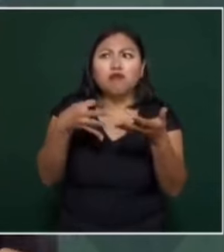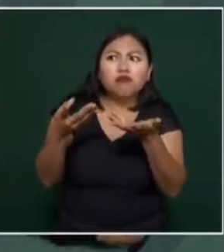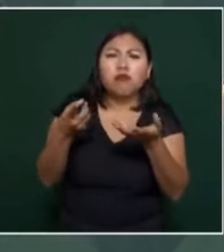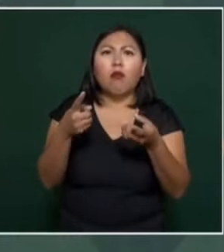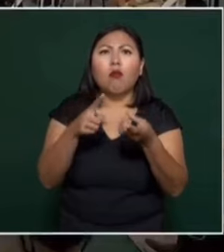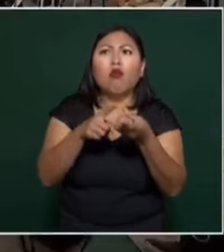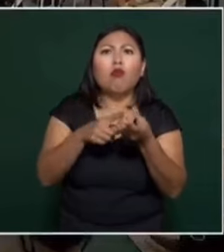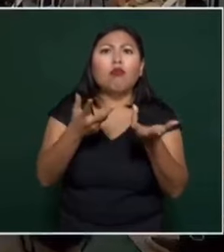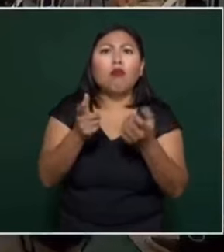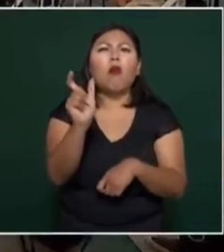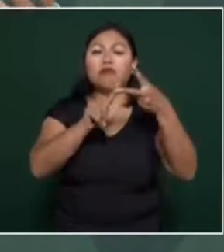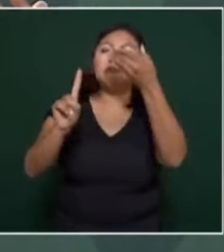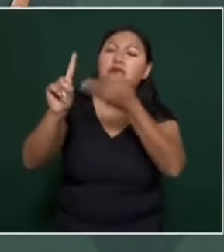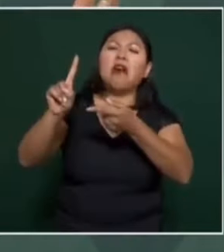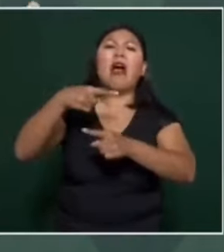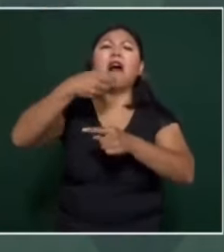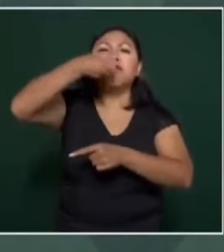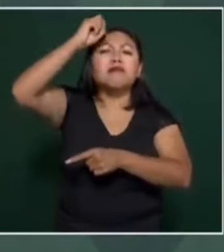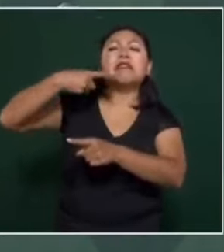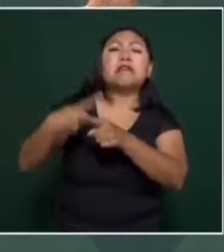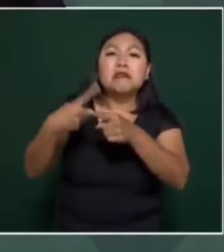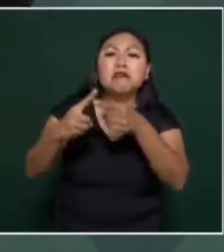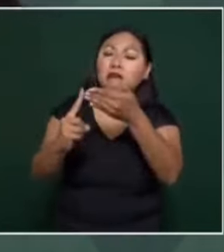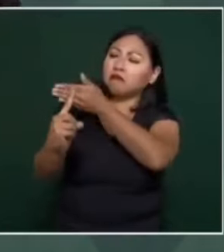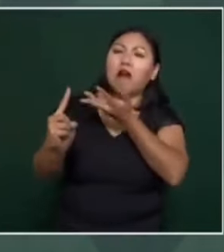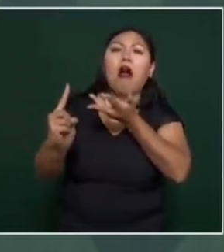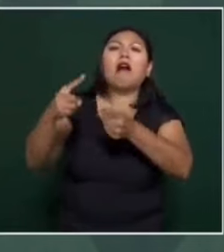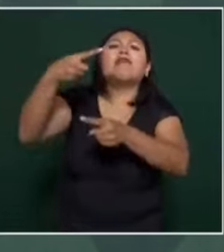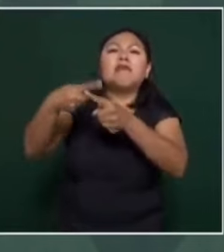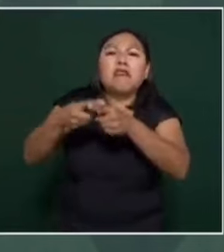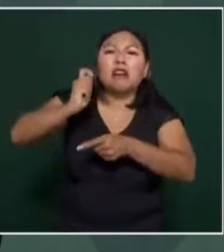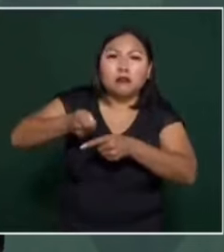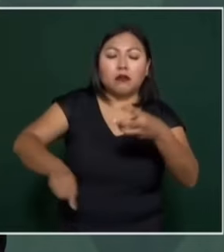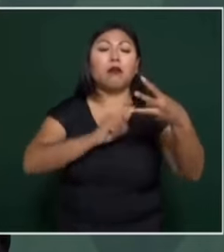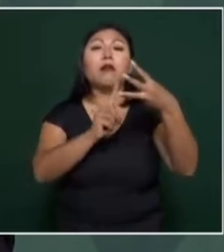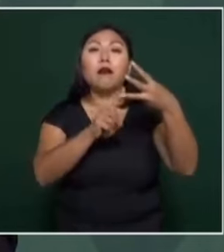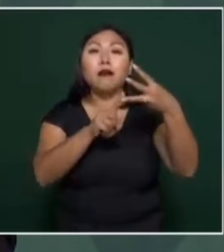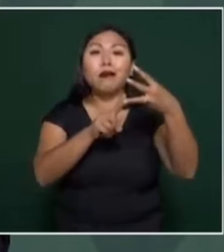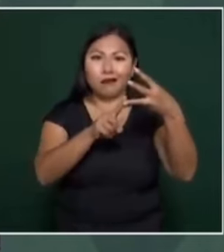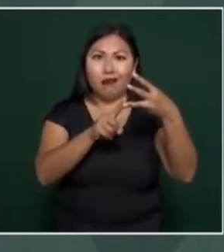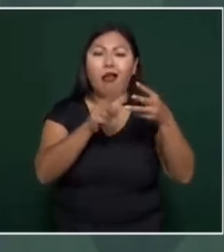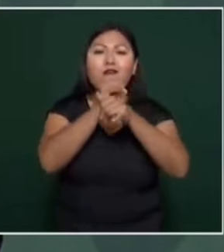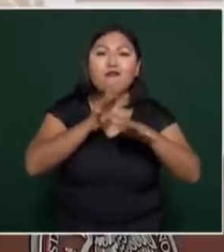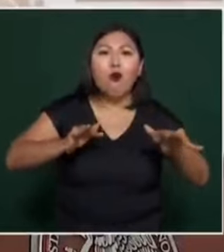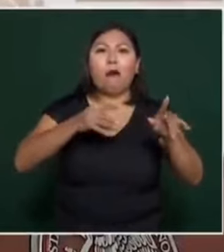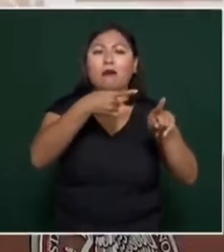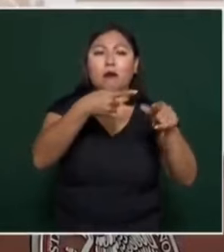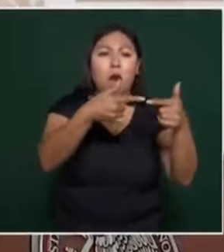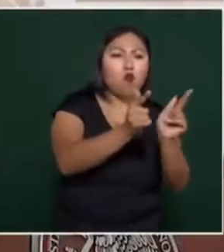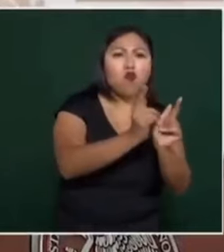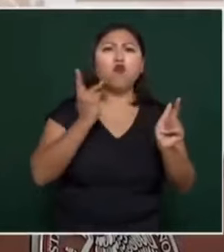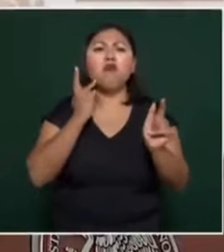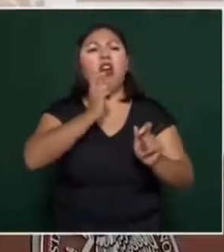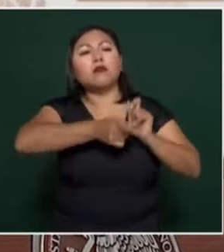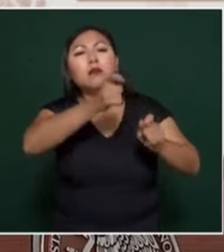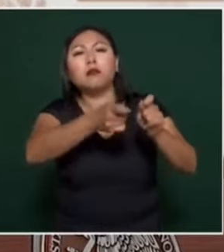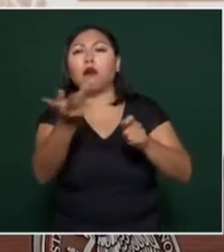¿Cómo surgió el partido? Que la gente tenga la información y decida libremente. Y nada de manipulación.